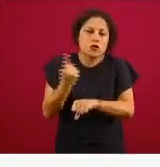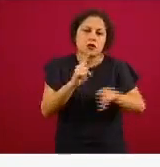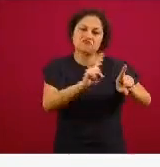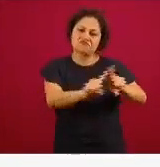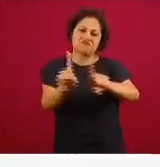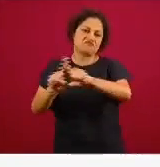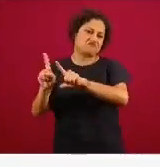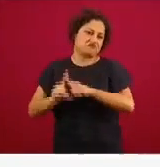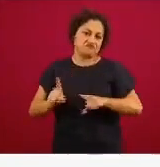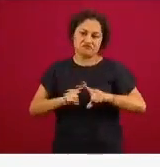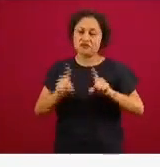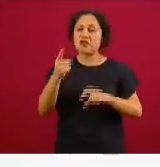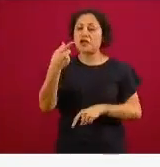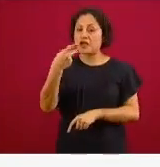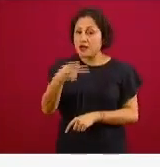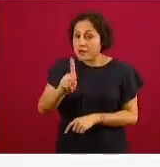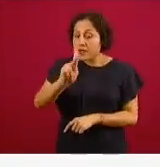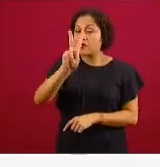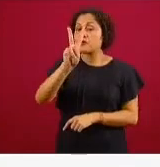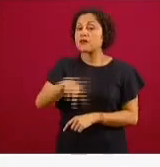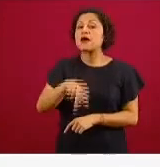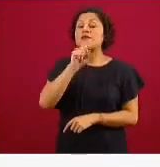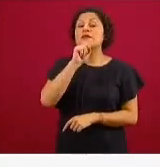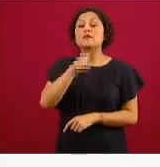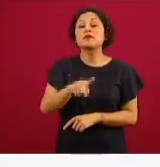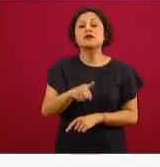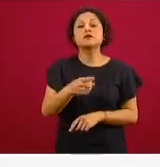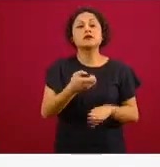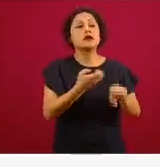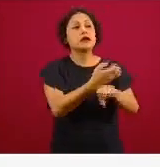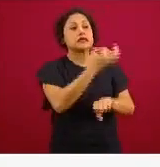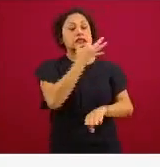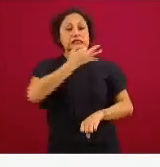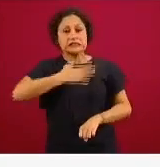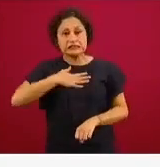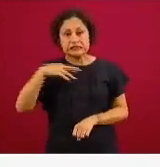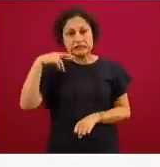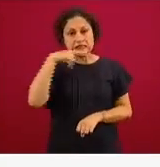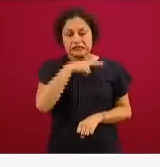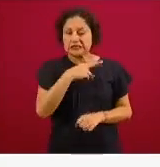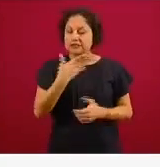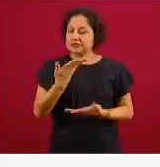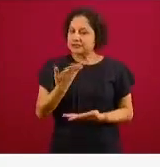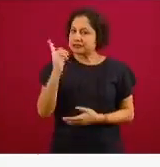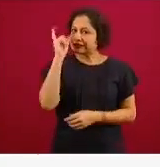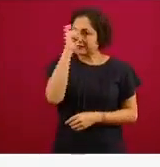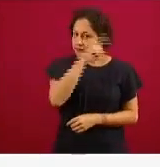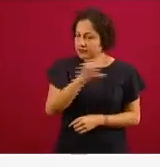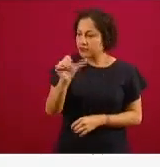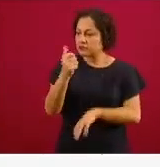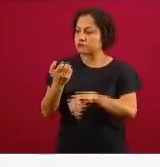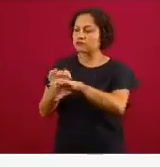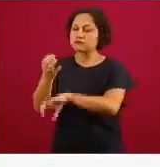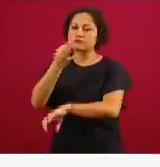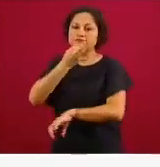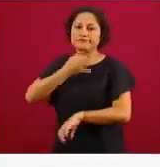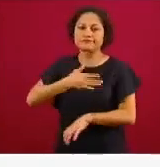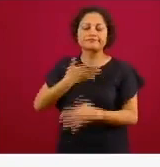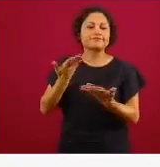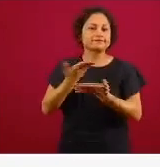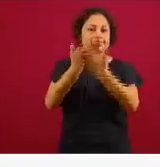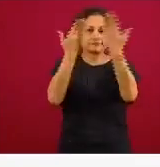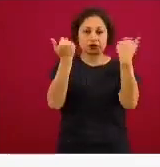tiempo real entonces esto lo único que si nos permite es poner mayor atención en aquellas entidades